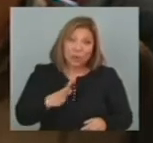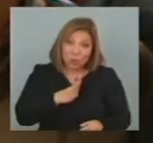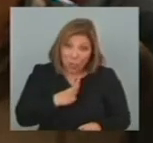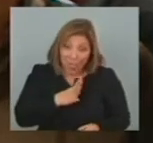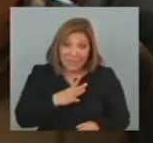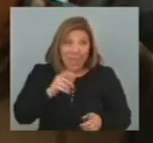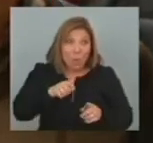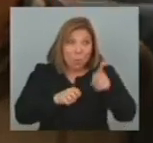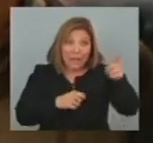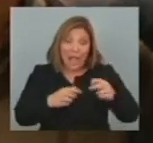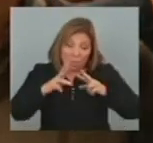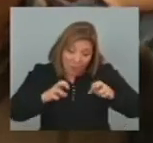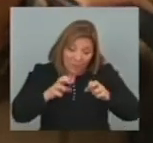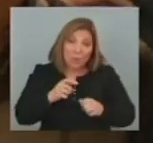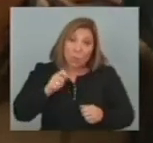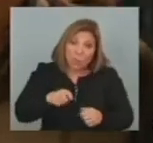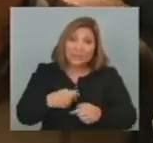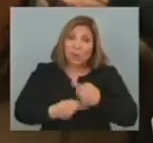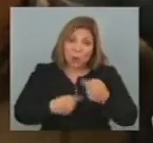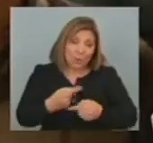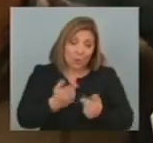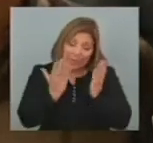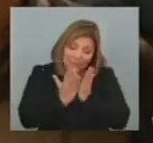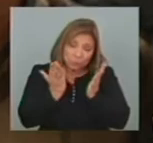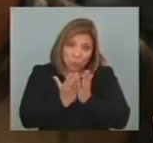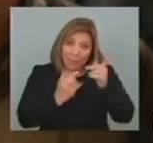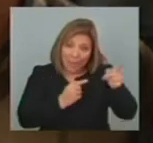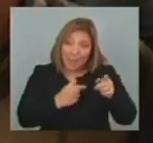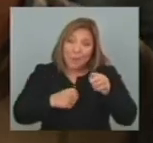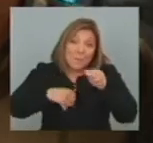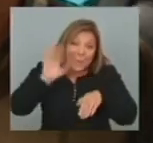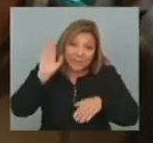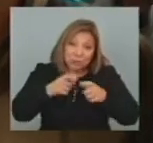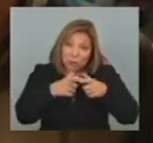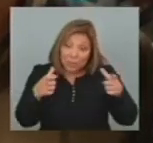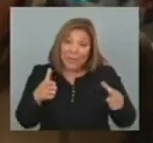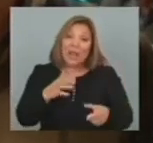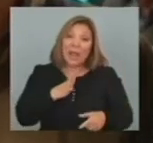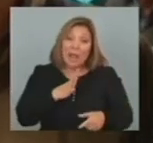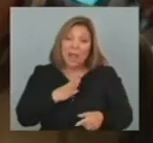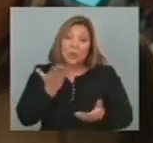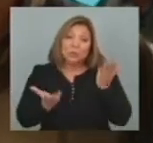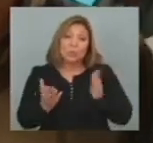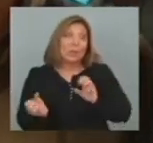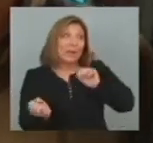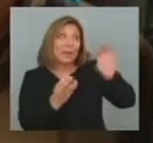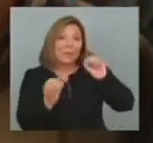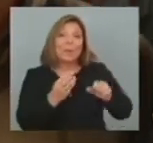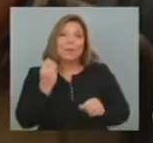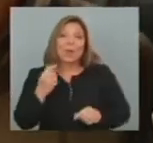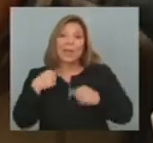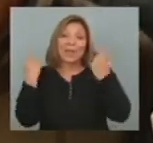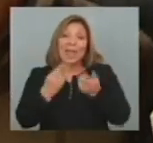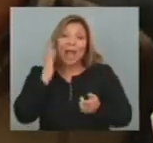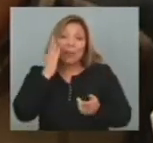en los juzgados Los jueces Siguen actuando Pero la gran mayoría De ellas Están en la Suprema Corte De Justicia O recurso De